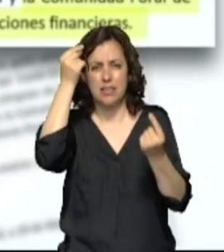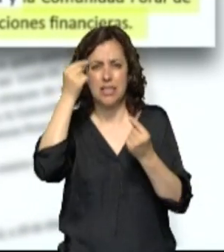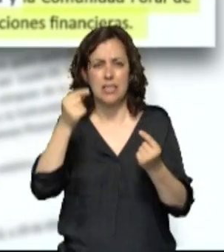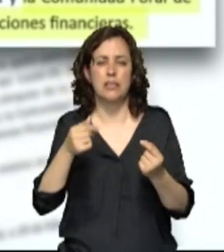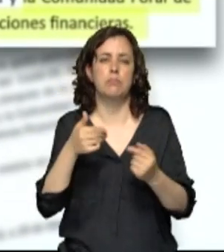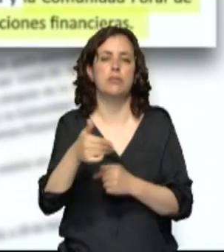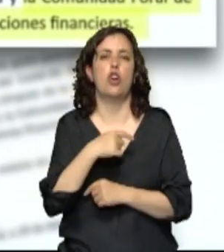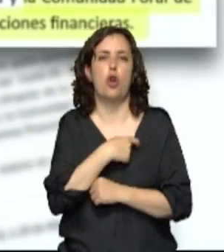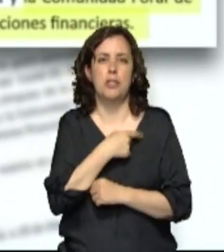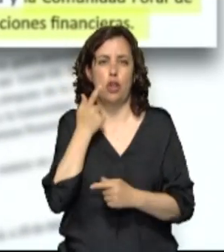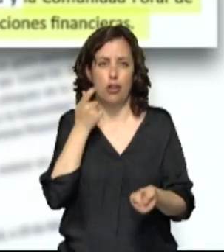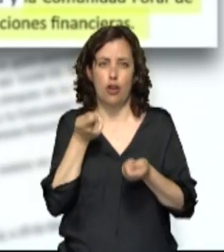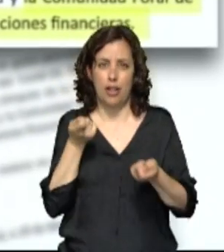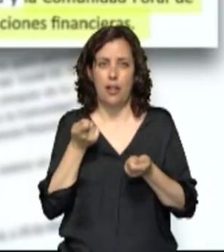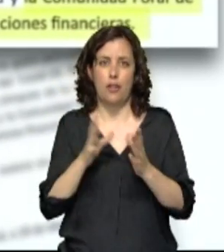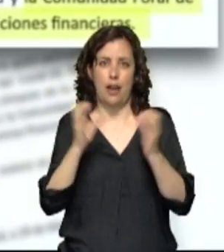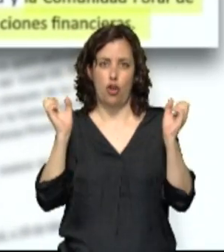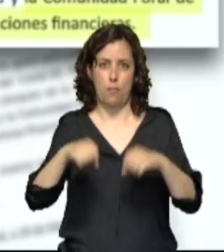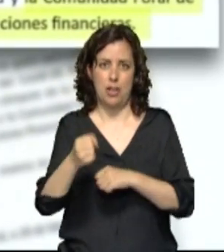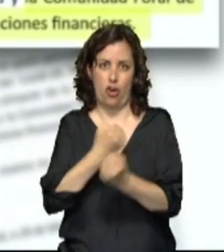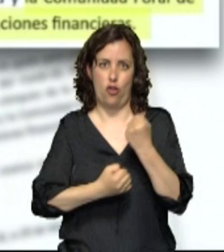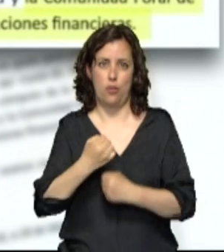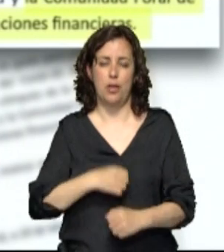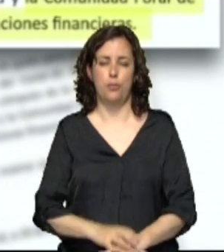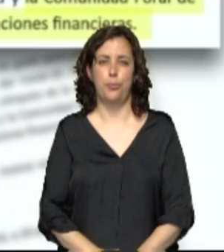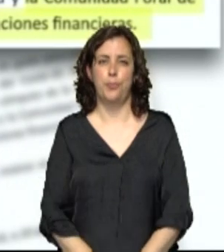en la Comisión de Coordinación del Convenio Económico.